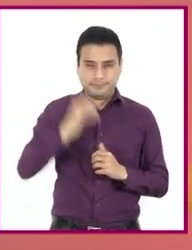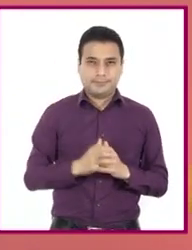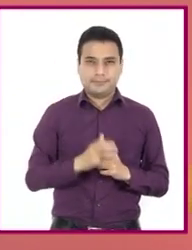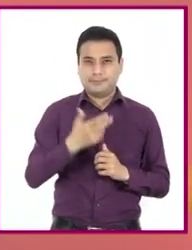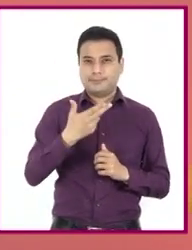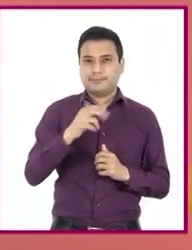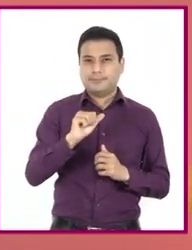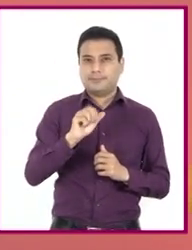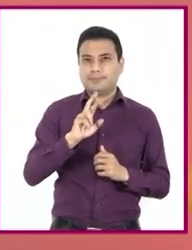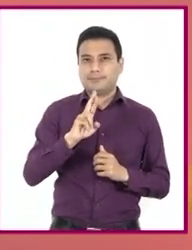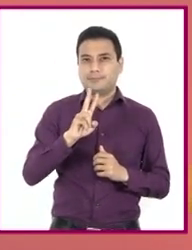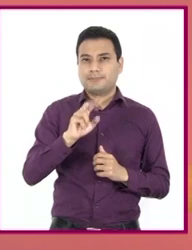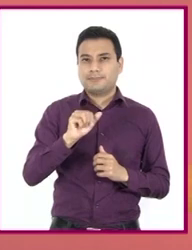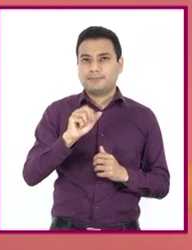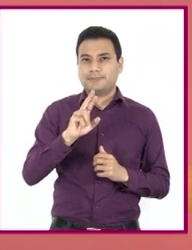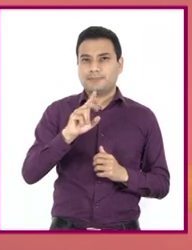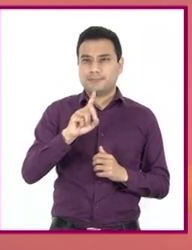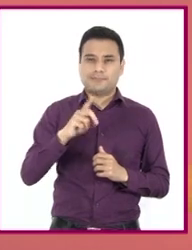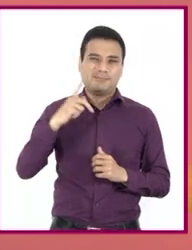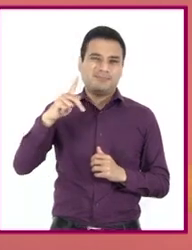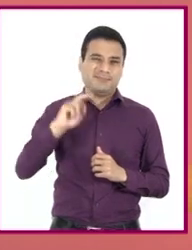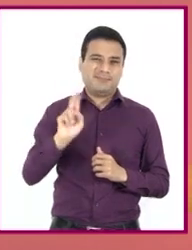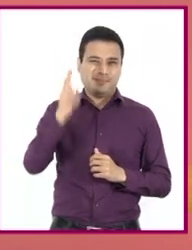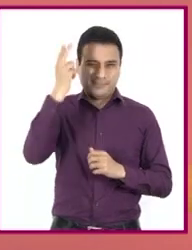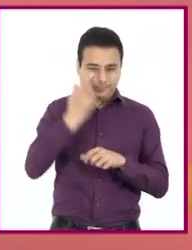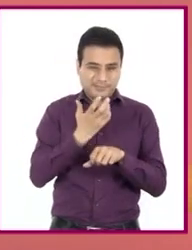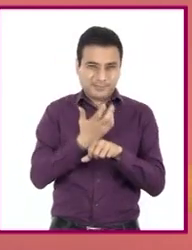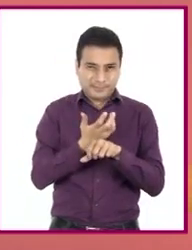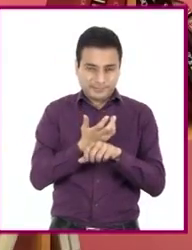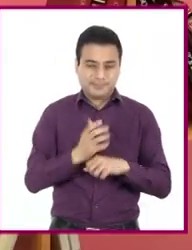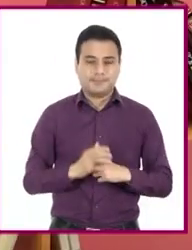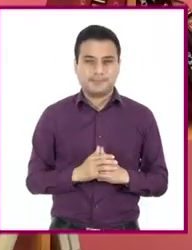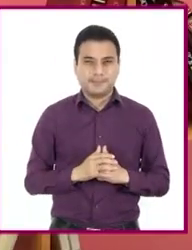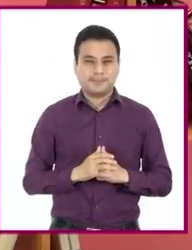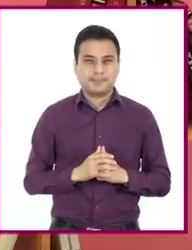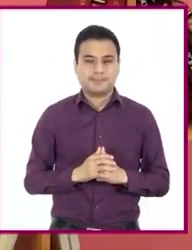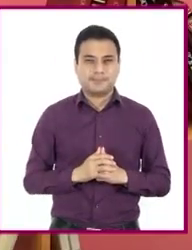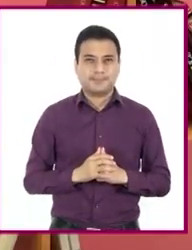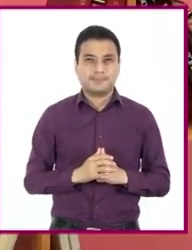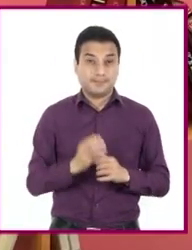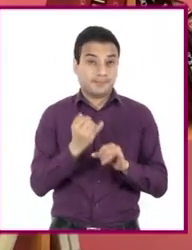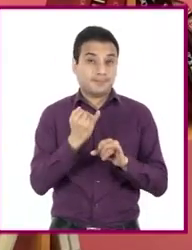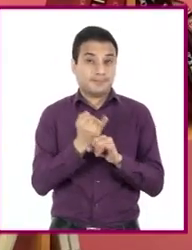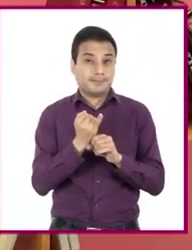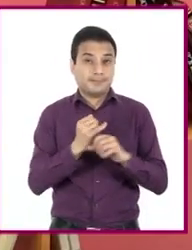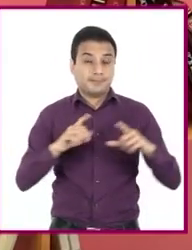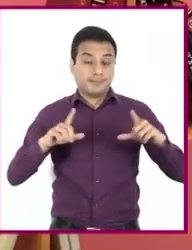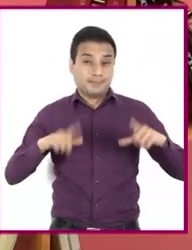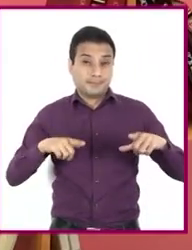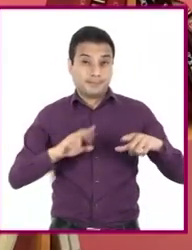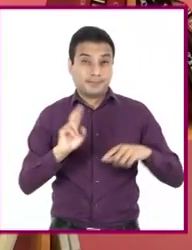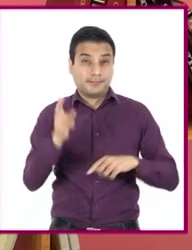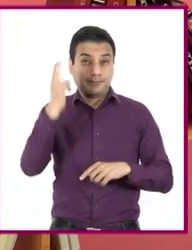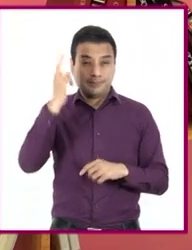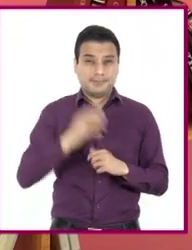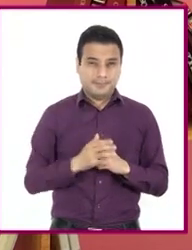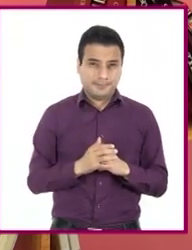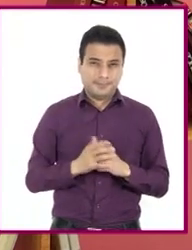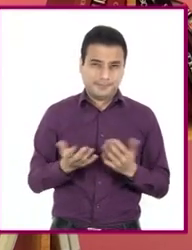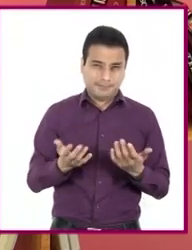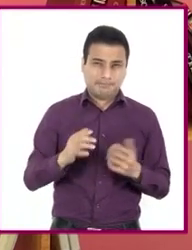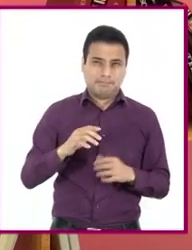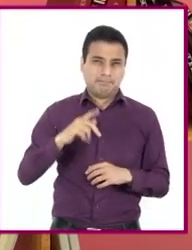nombrado así por esa universidad estadounidense. Varios sitios de Internet de universidades nacionales e